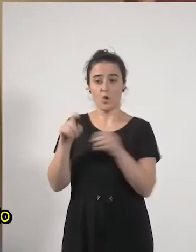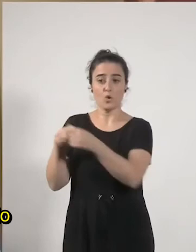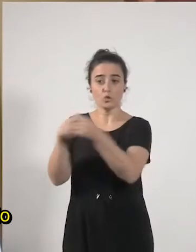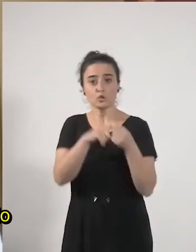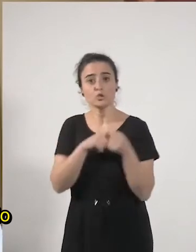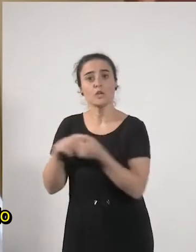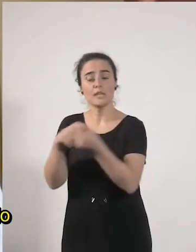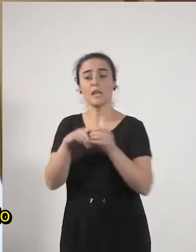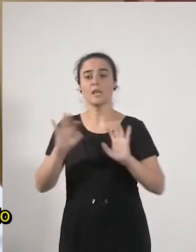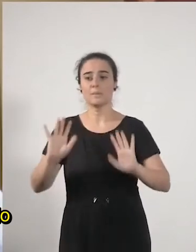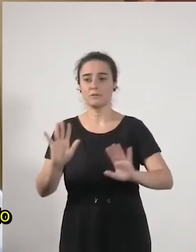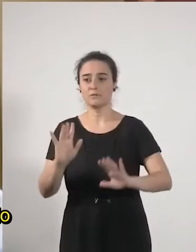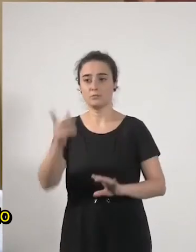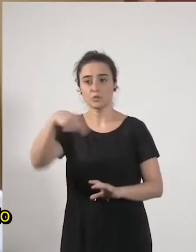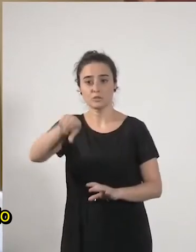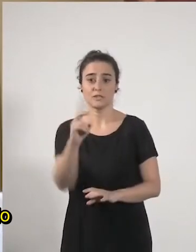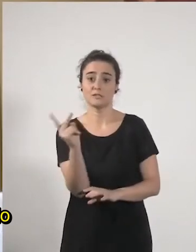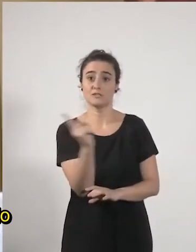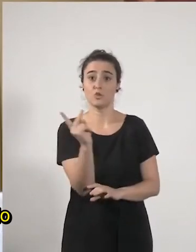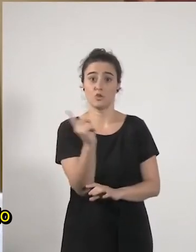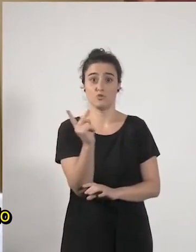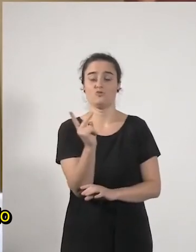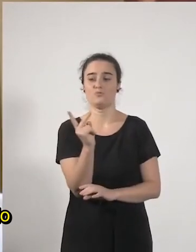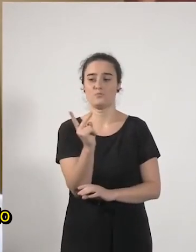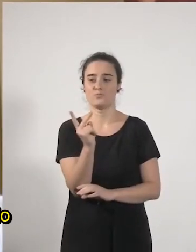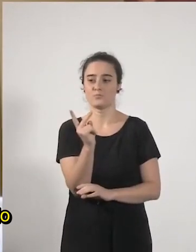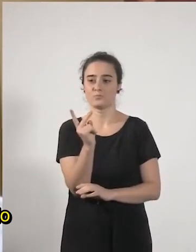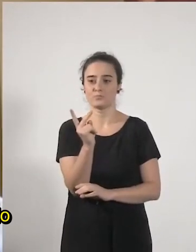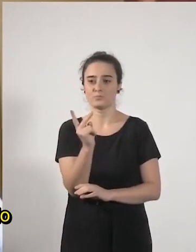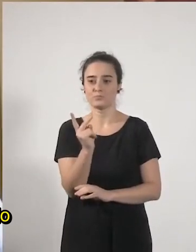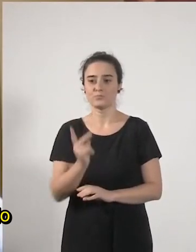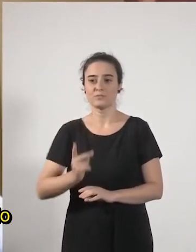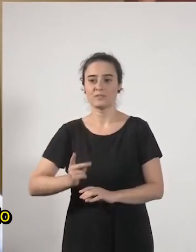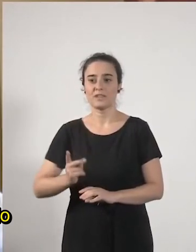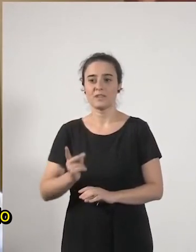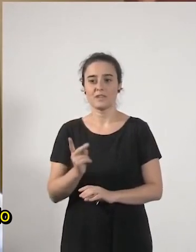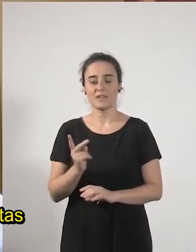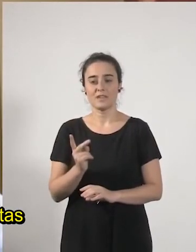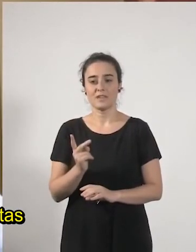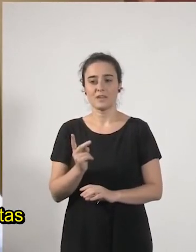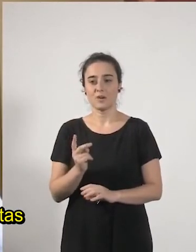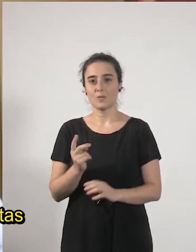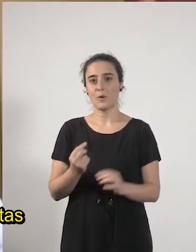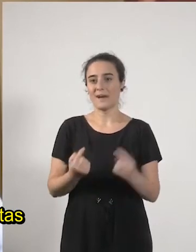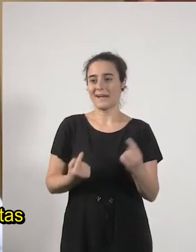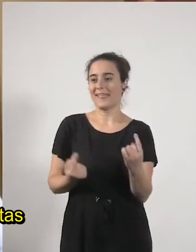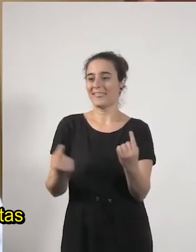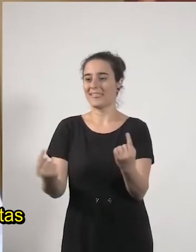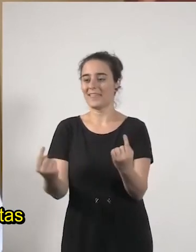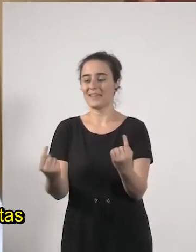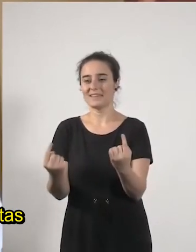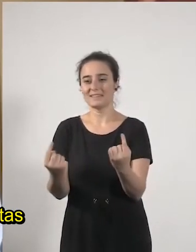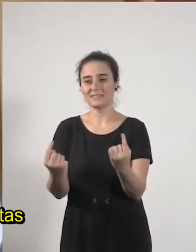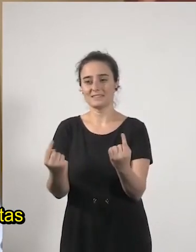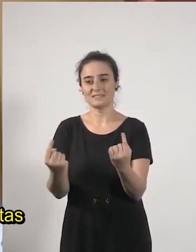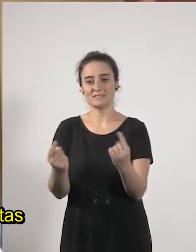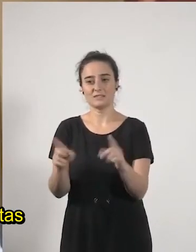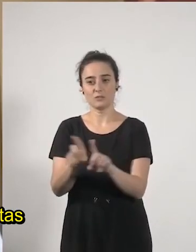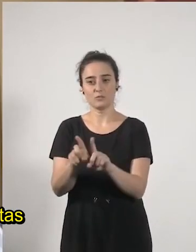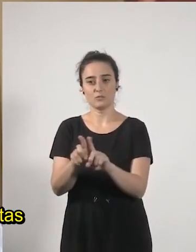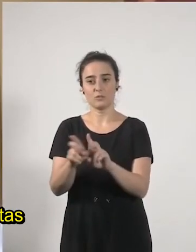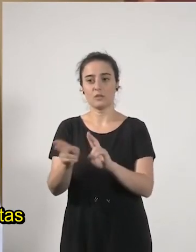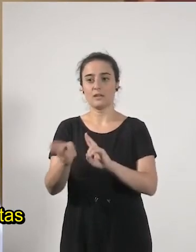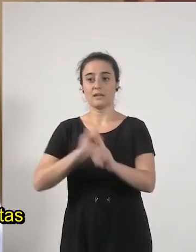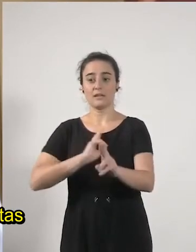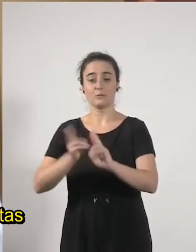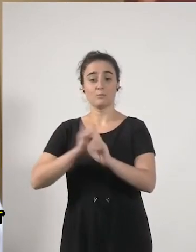perdón fijaros que estabais apuntando las dos por vuestro por vuestro lado estabais dando respuesta a preguntas